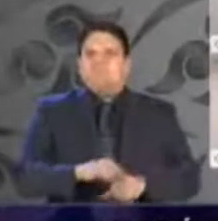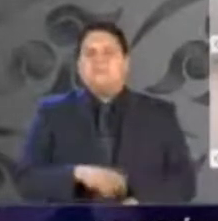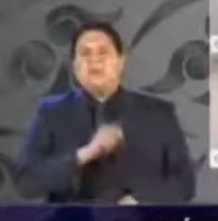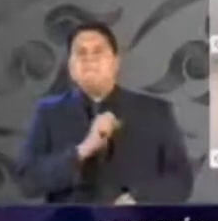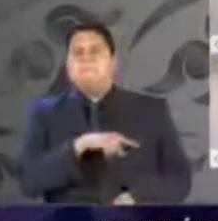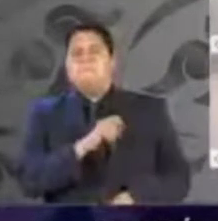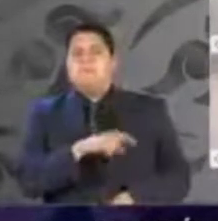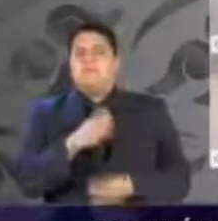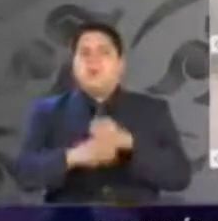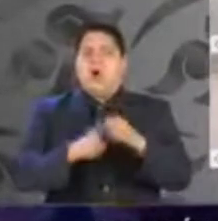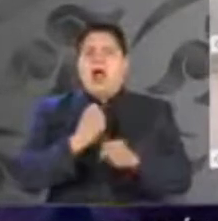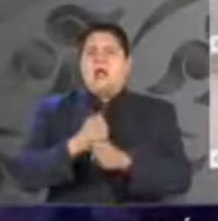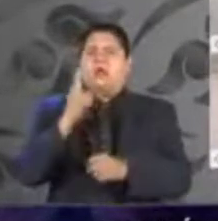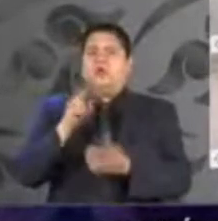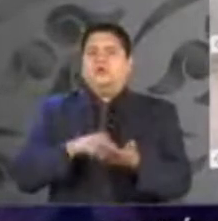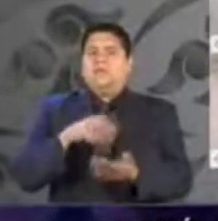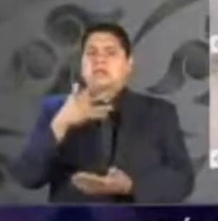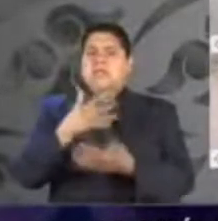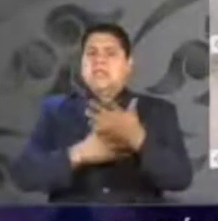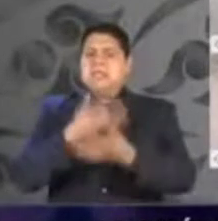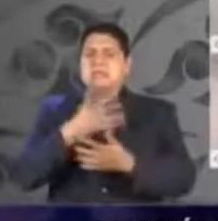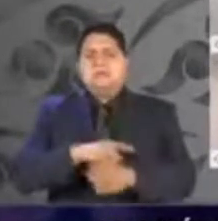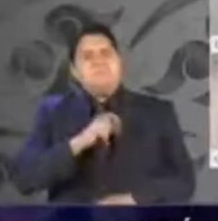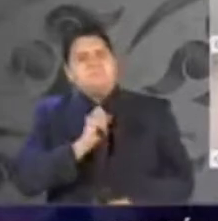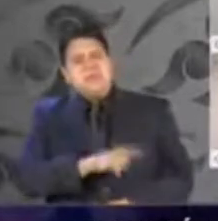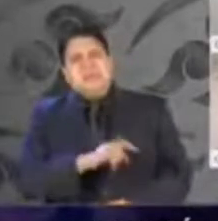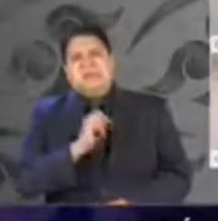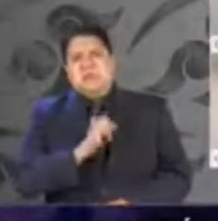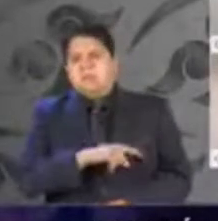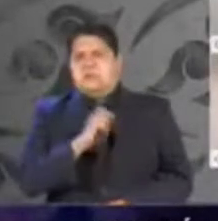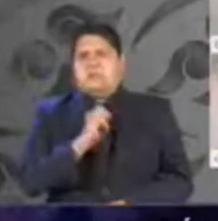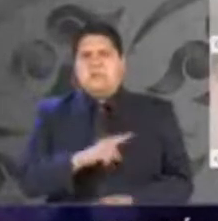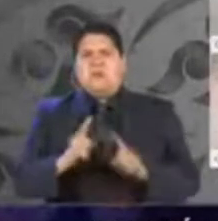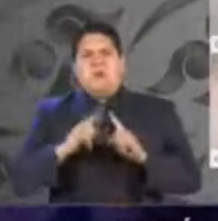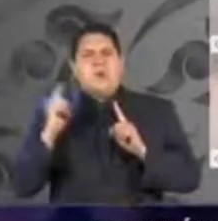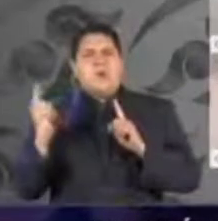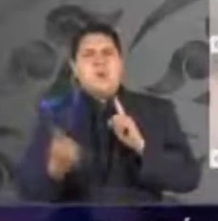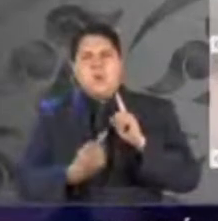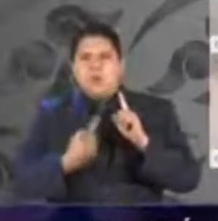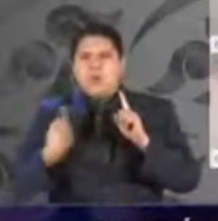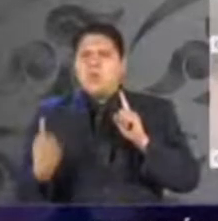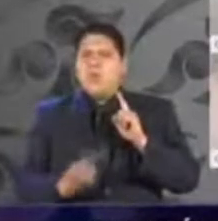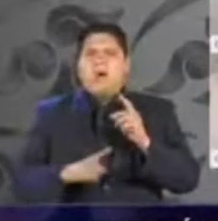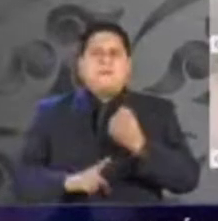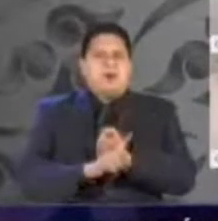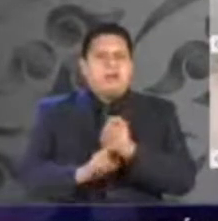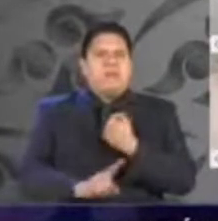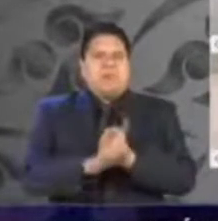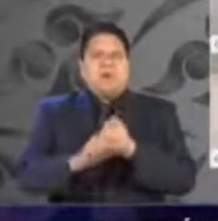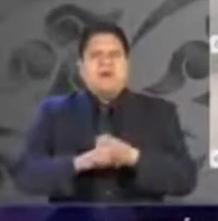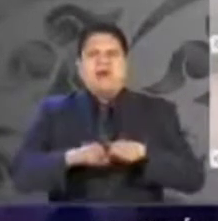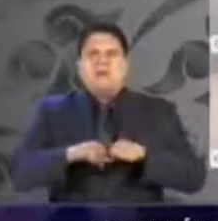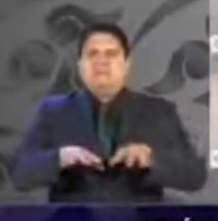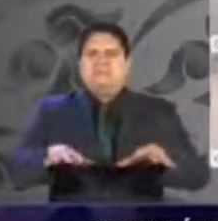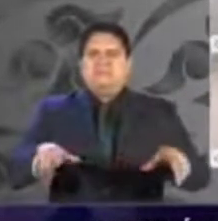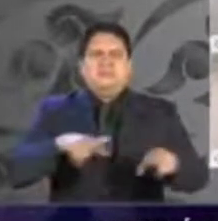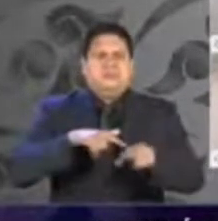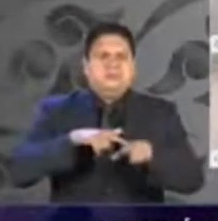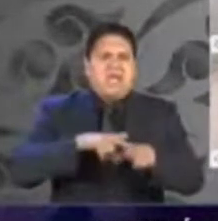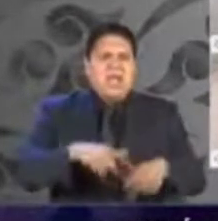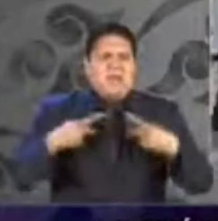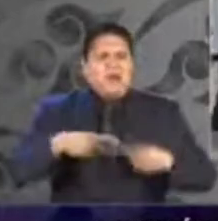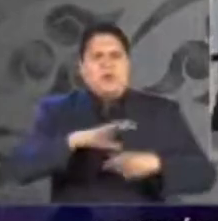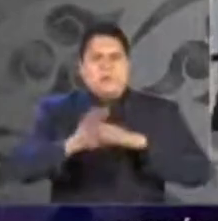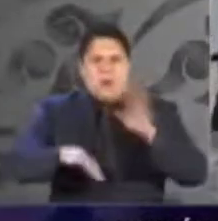quince ha hundido a Guanajuato en una espiral de muerte, de delincuencia organizada, y